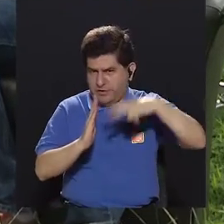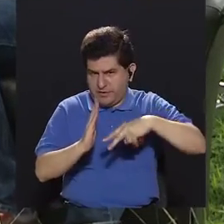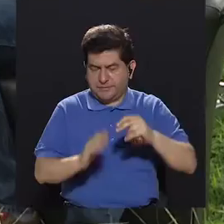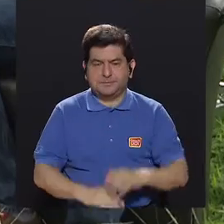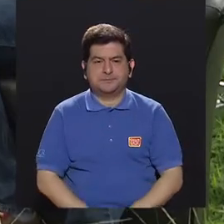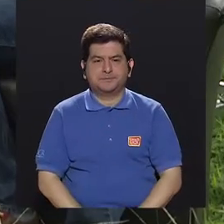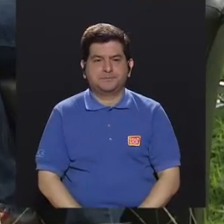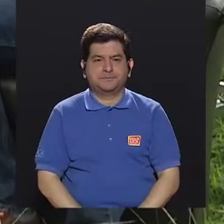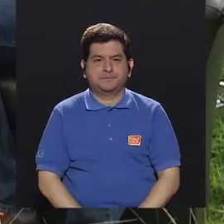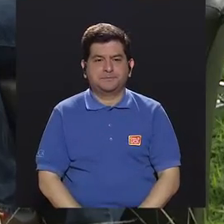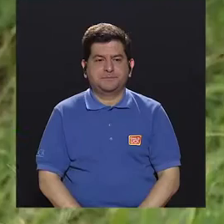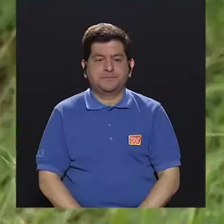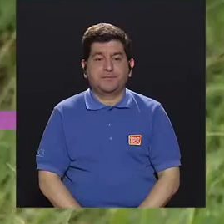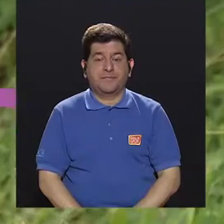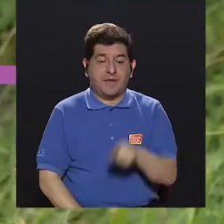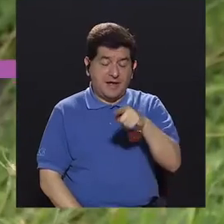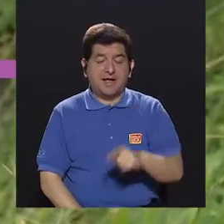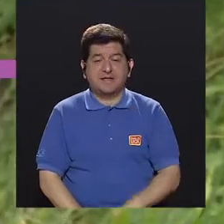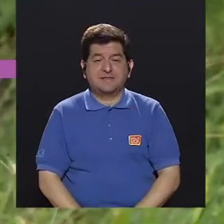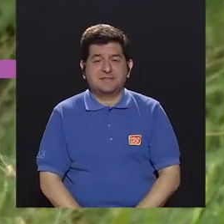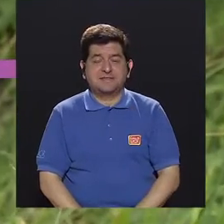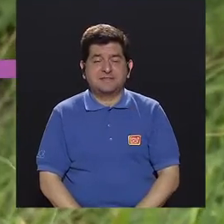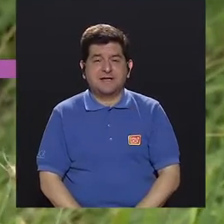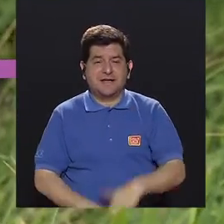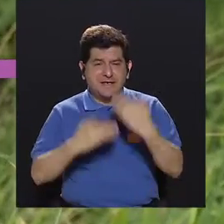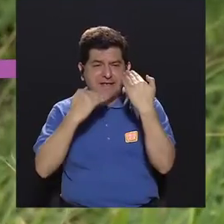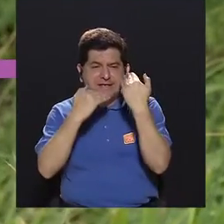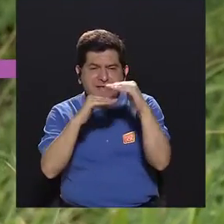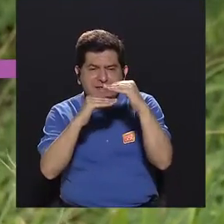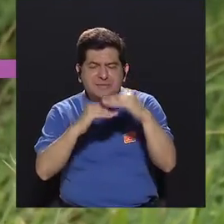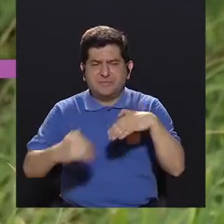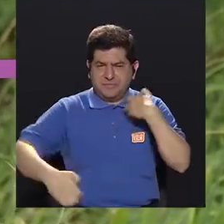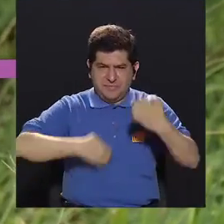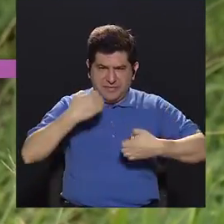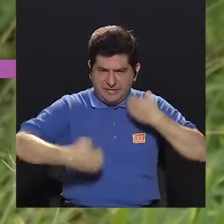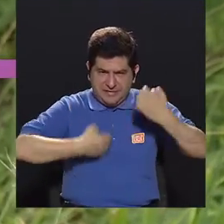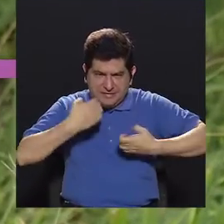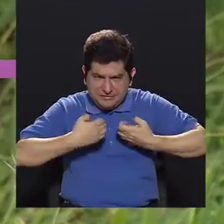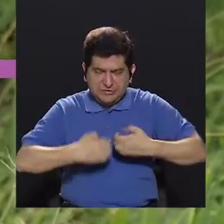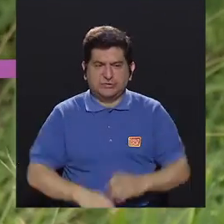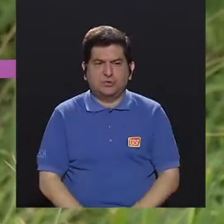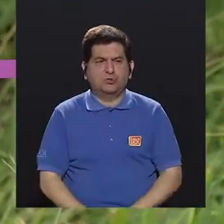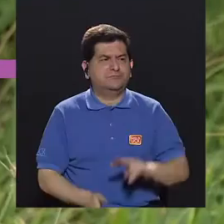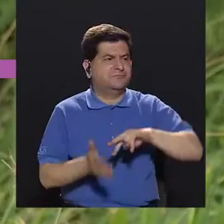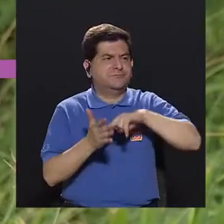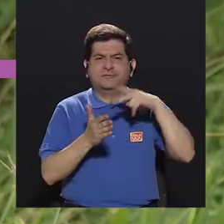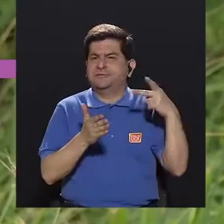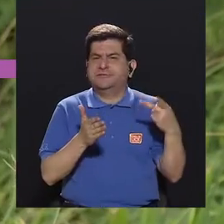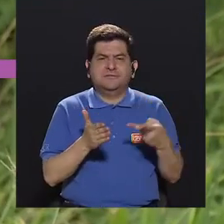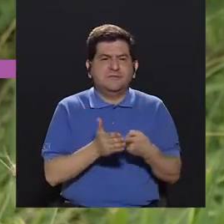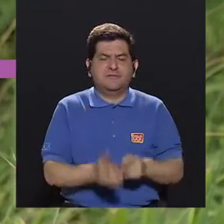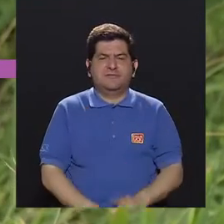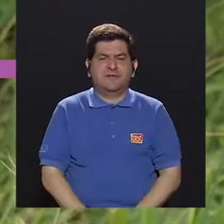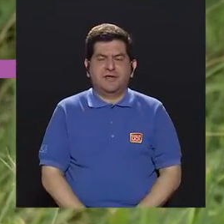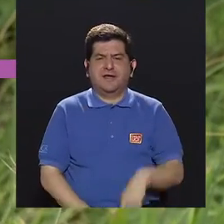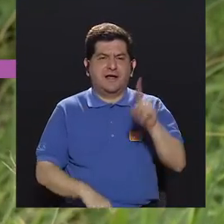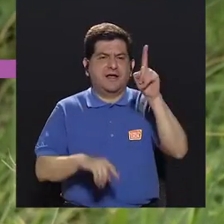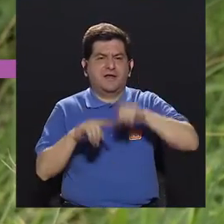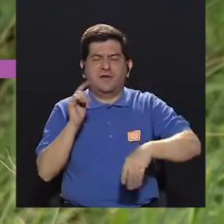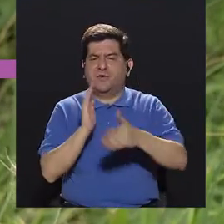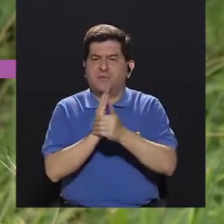Bueno, aparte que la castración emocional es ir como haciendo una